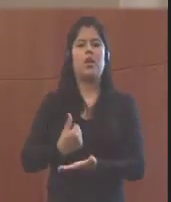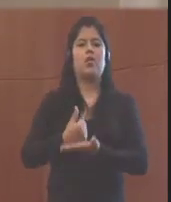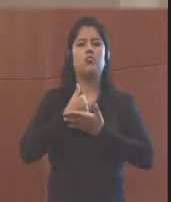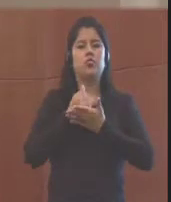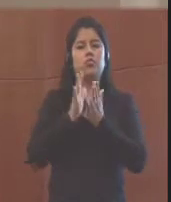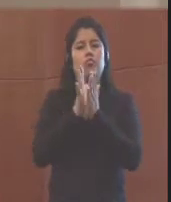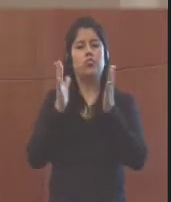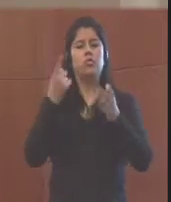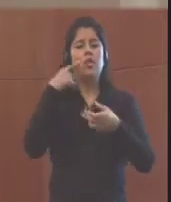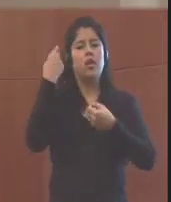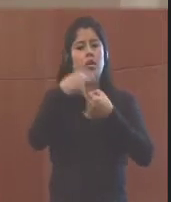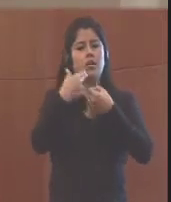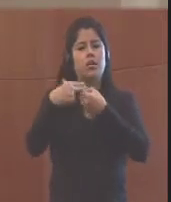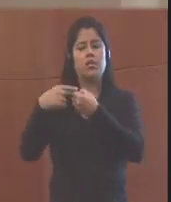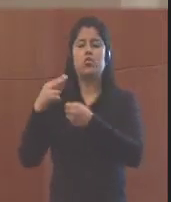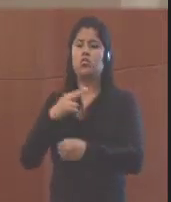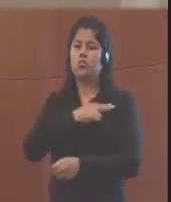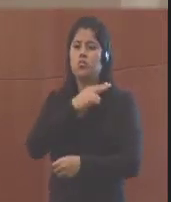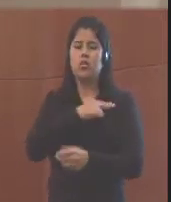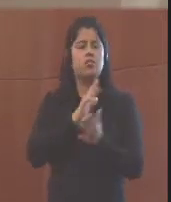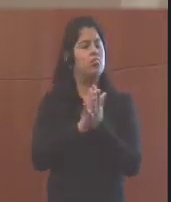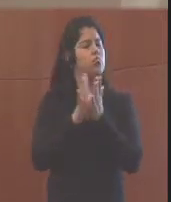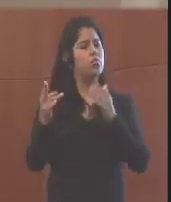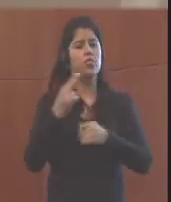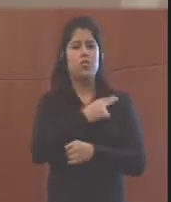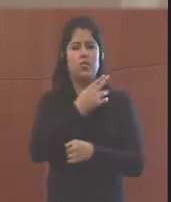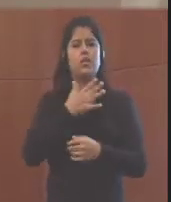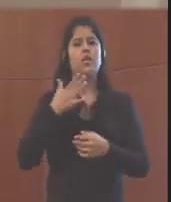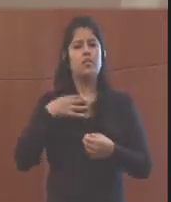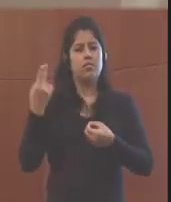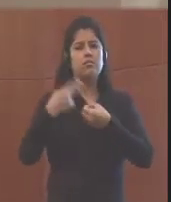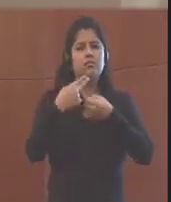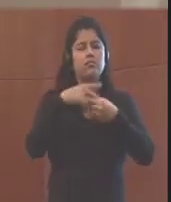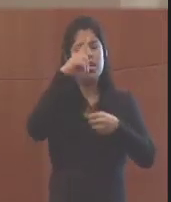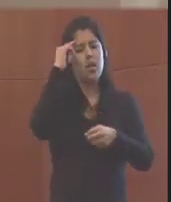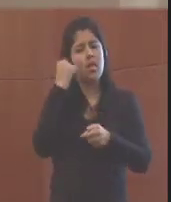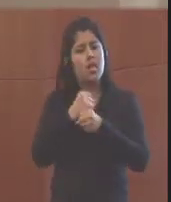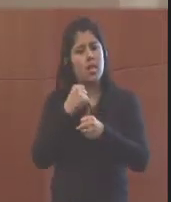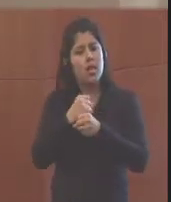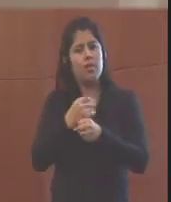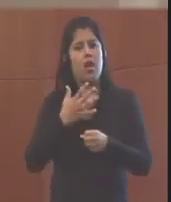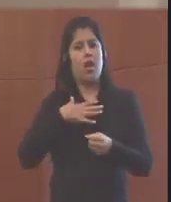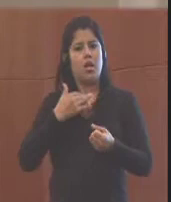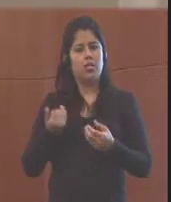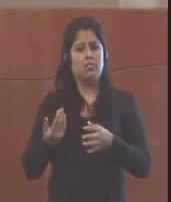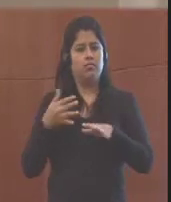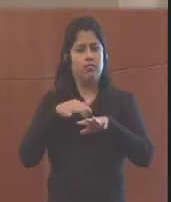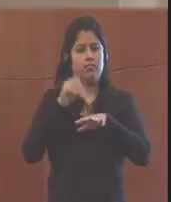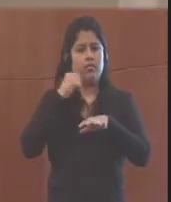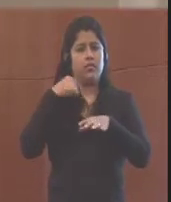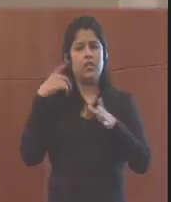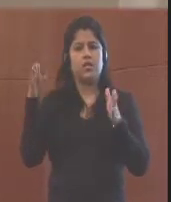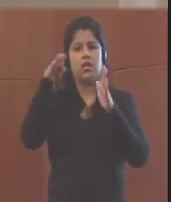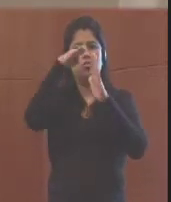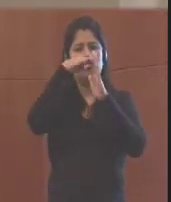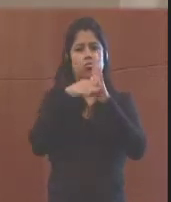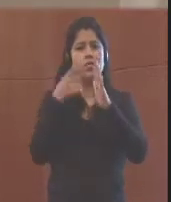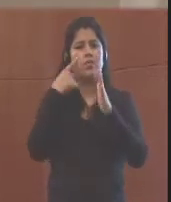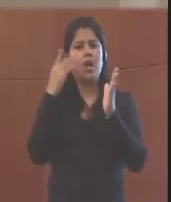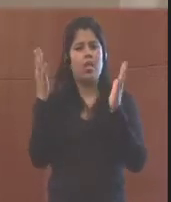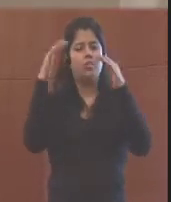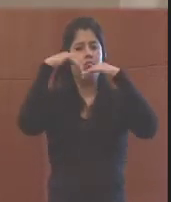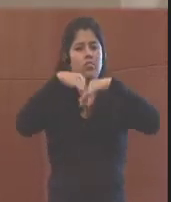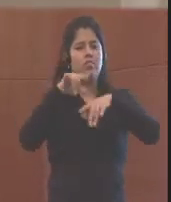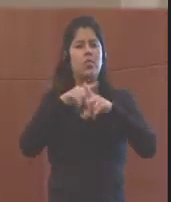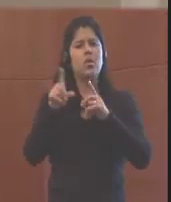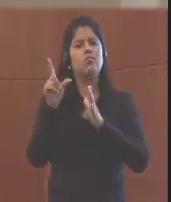La participación de universidades, muchas universidades se están involucrando ya en el trabajo de lo que es la reducción de riesgo de desastres, pero